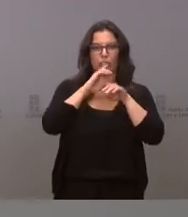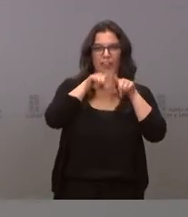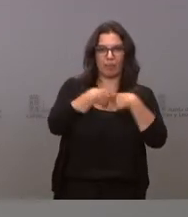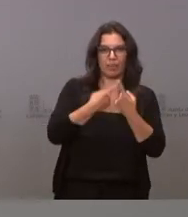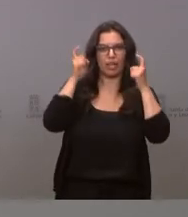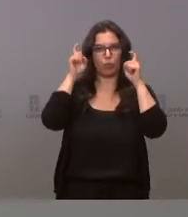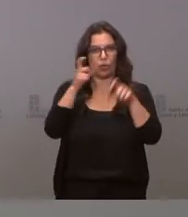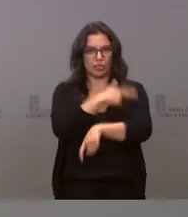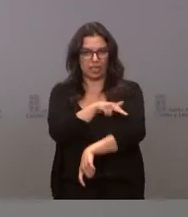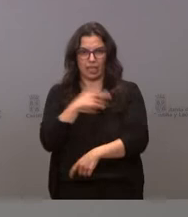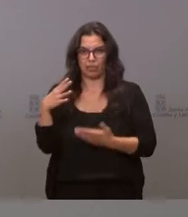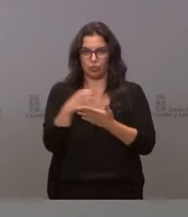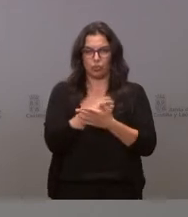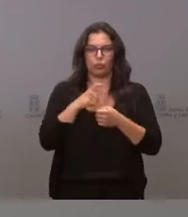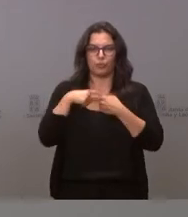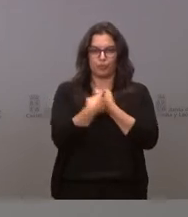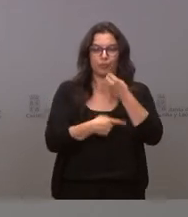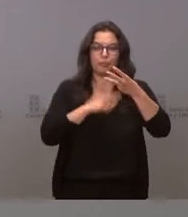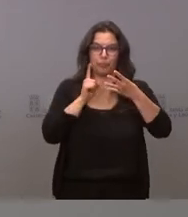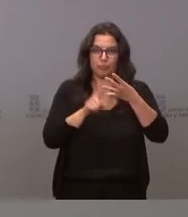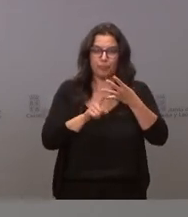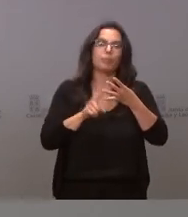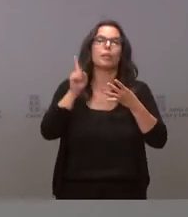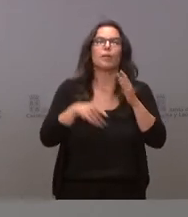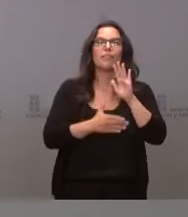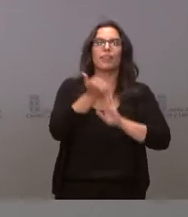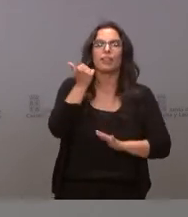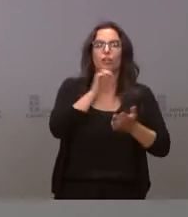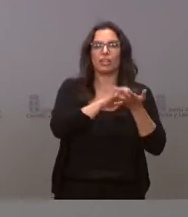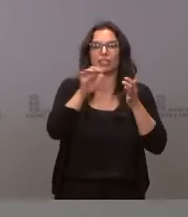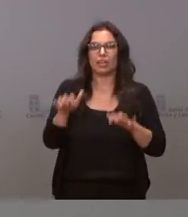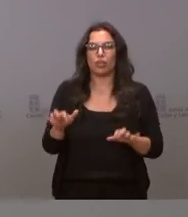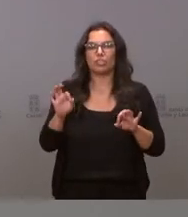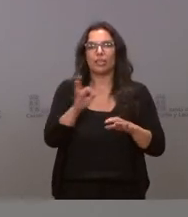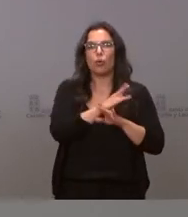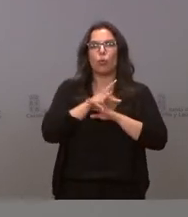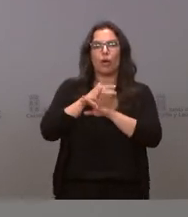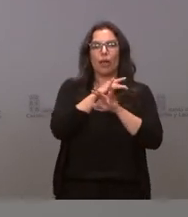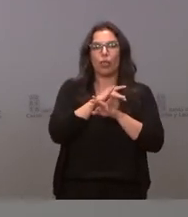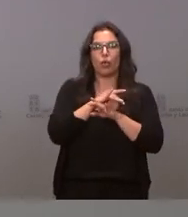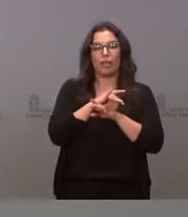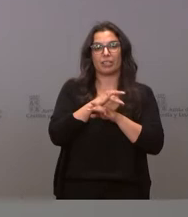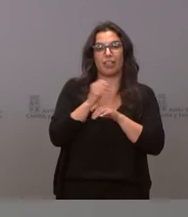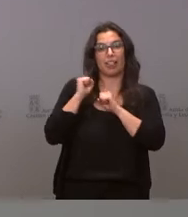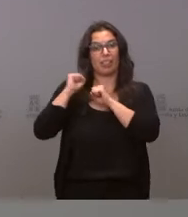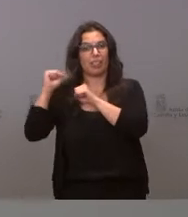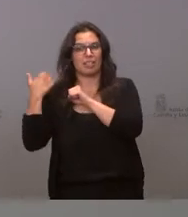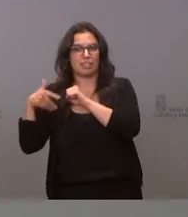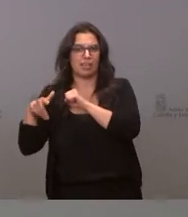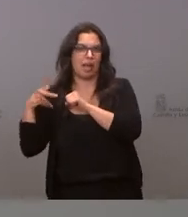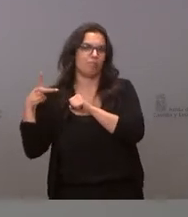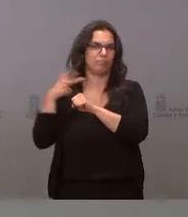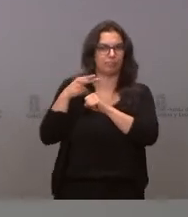Educación y Sanidad. En la mesa participa la Federación Castellano y Leonesa de Jugadores de Azar Rehabilitados, un sector muy importante.